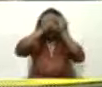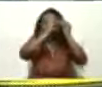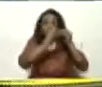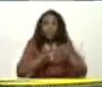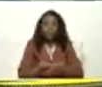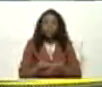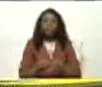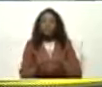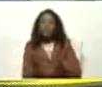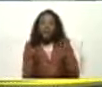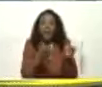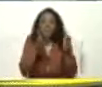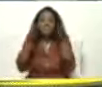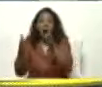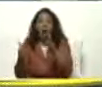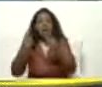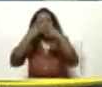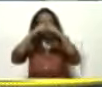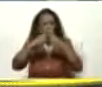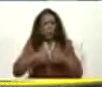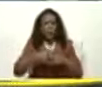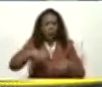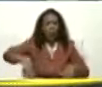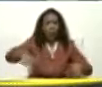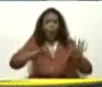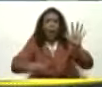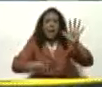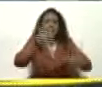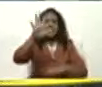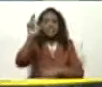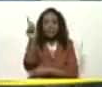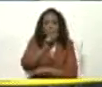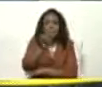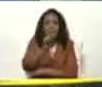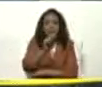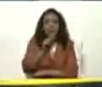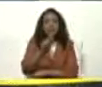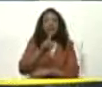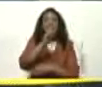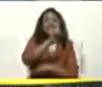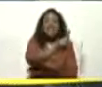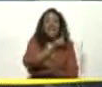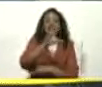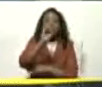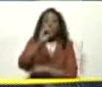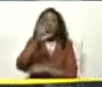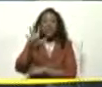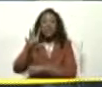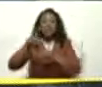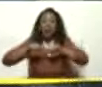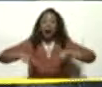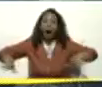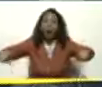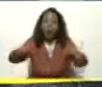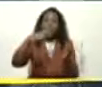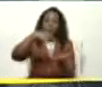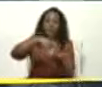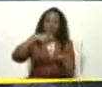En total En estos 15 meses Llevamos 105 aulas recuperadas